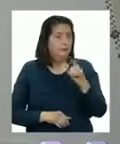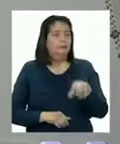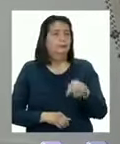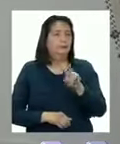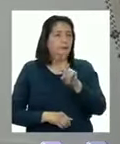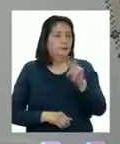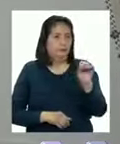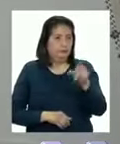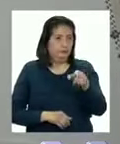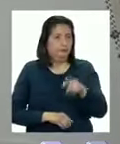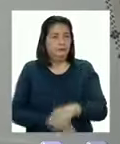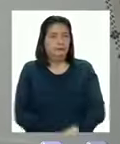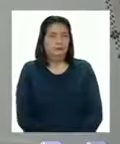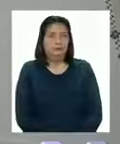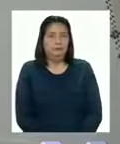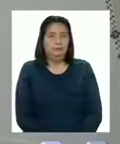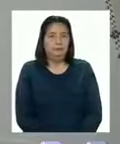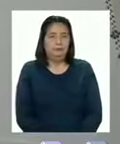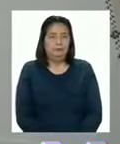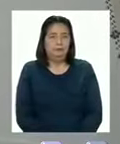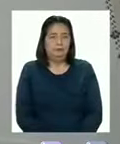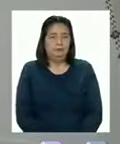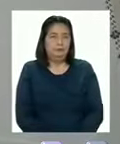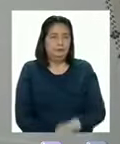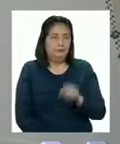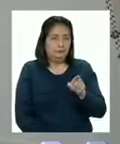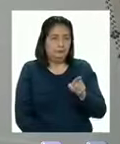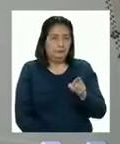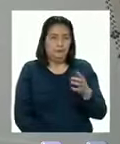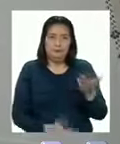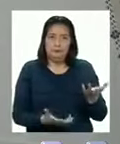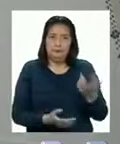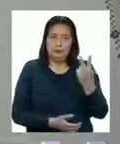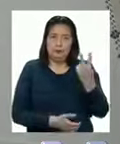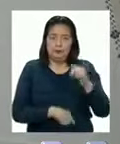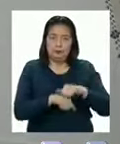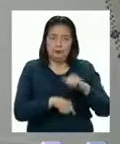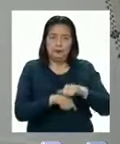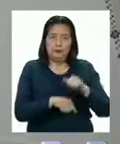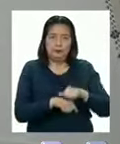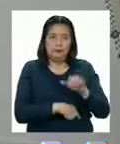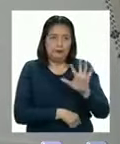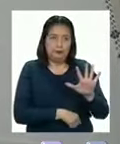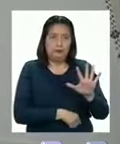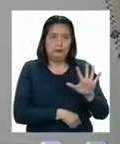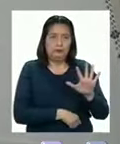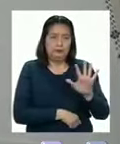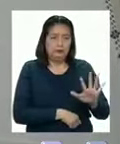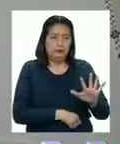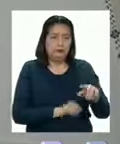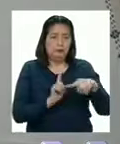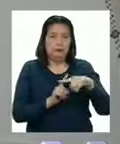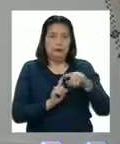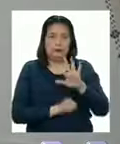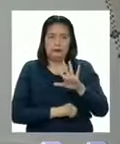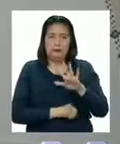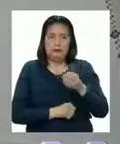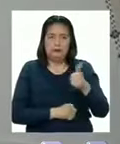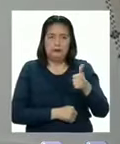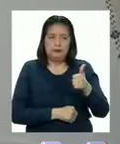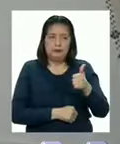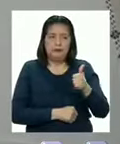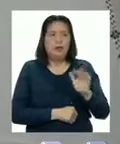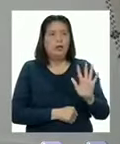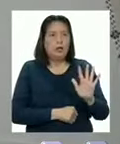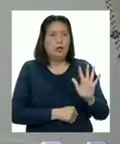en la casilla del número veinte Acá nos encontramos con dos piedritas que valen cinco Cinco más cinco es diez